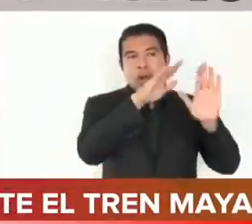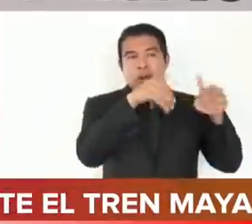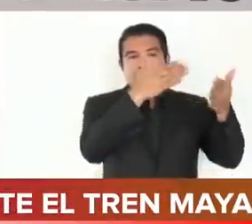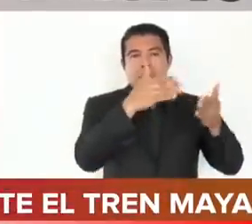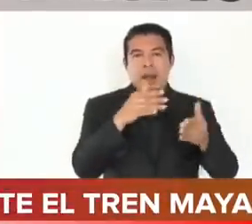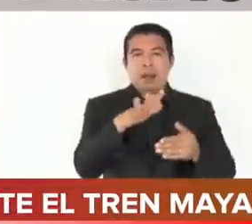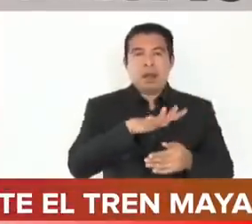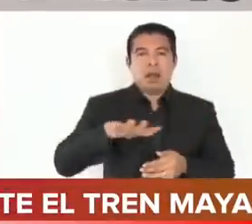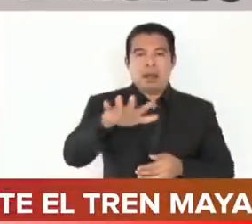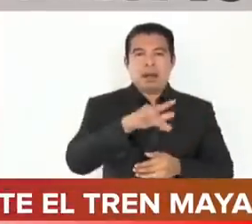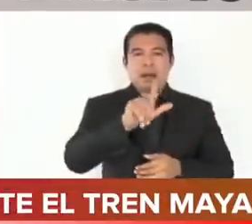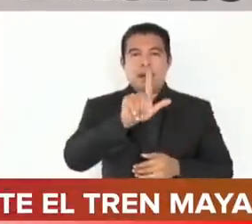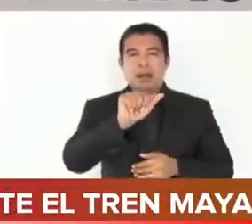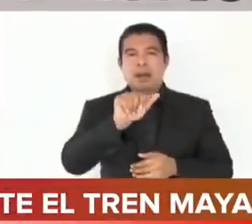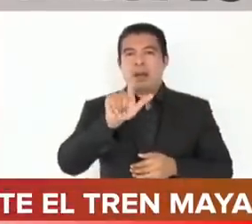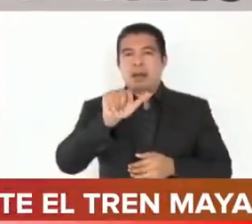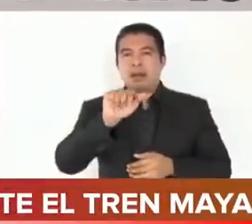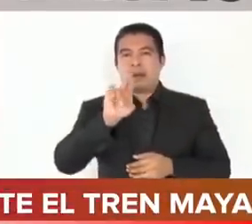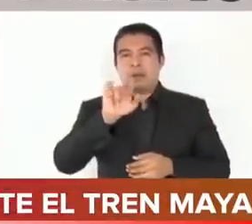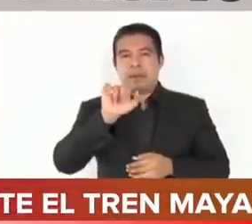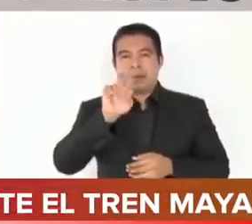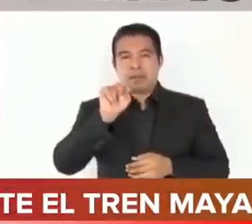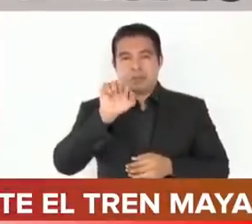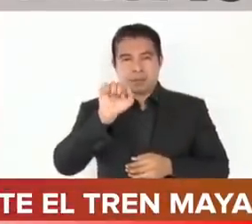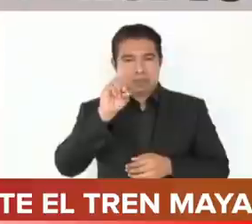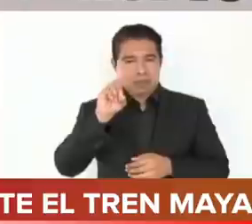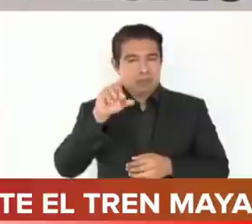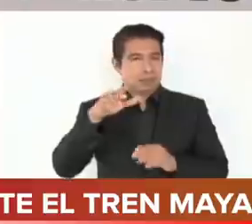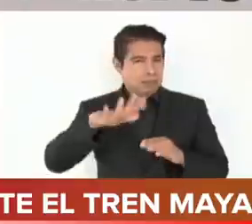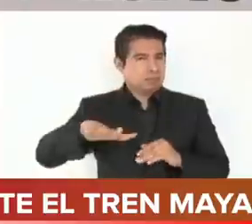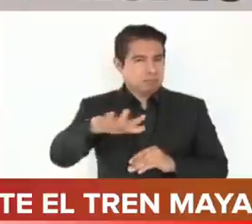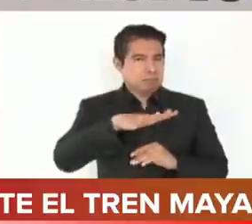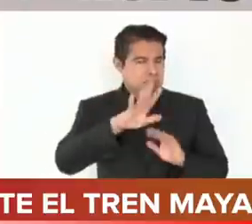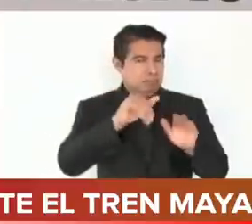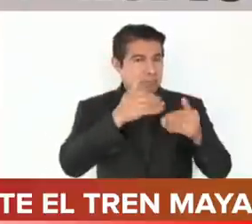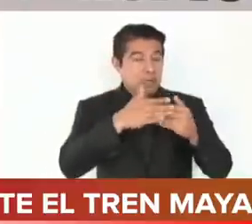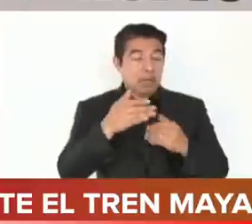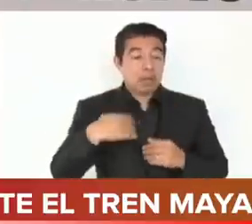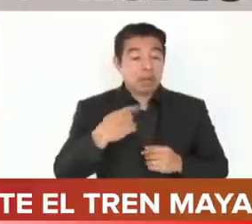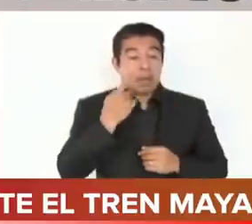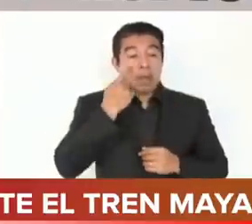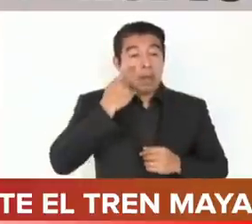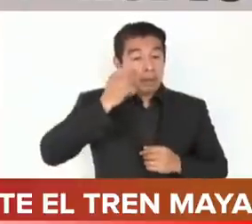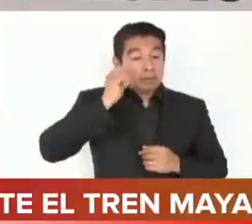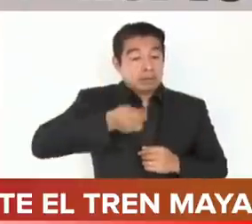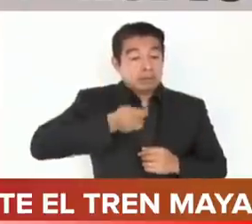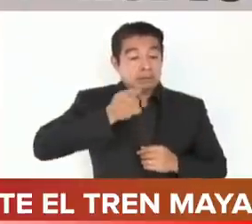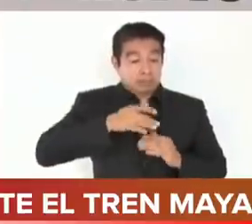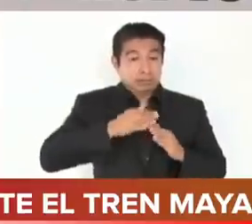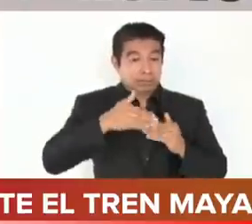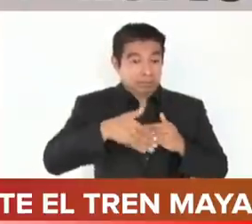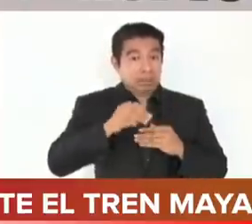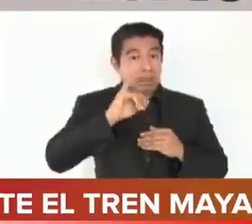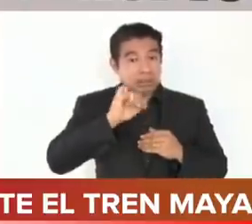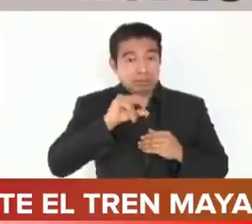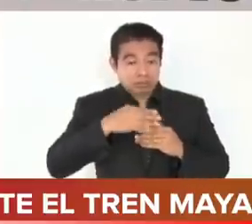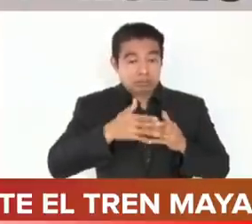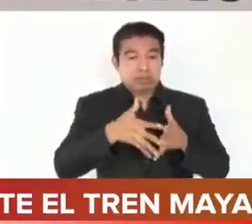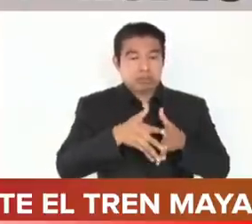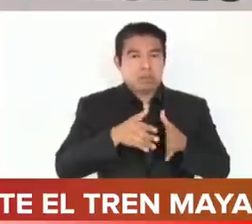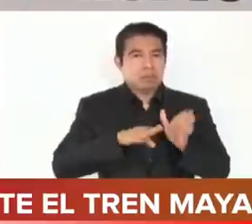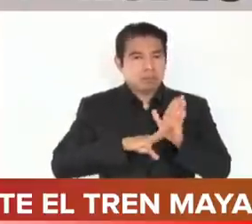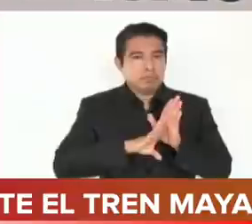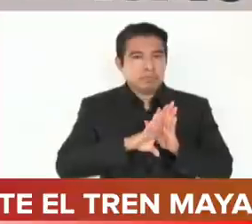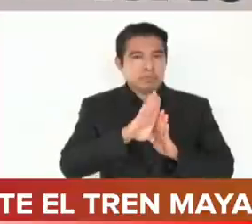para poder constatar que se va avanzando. Uno de los